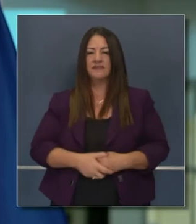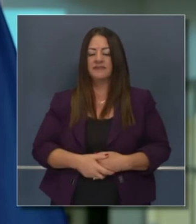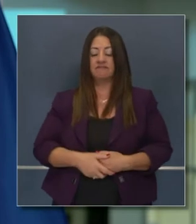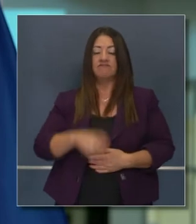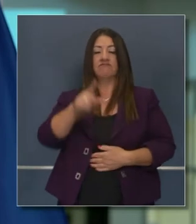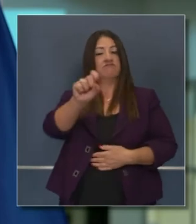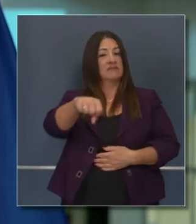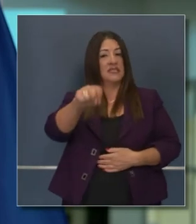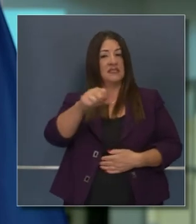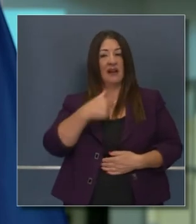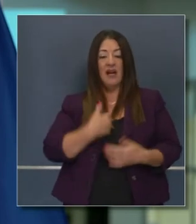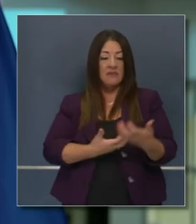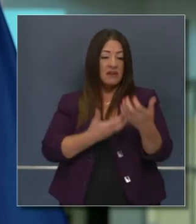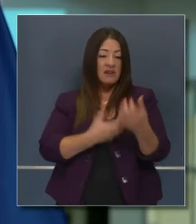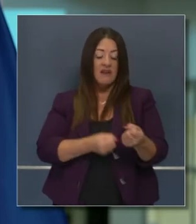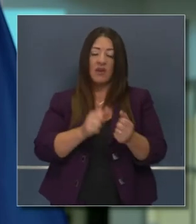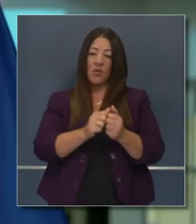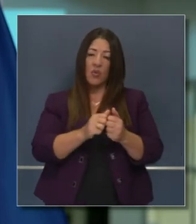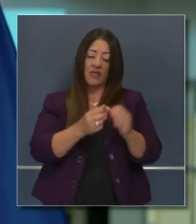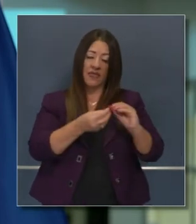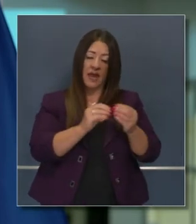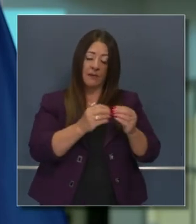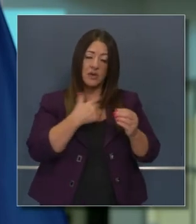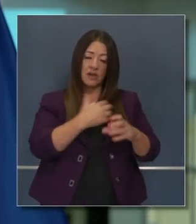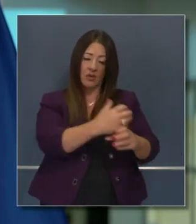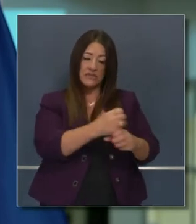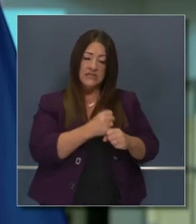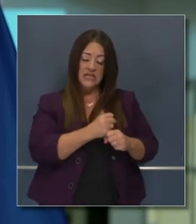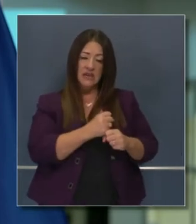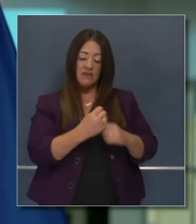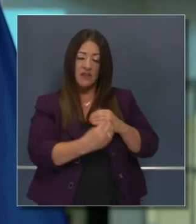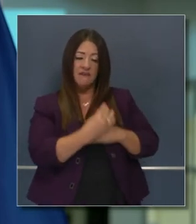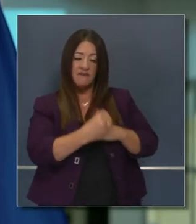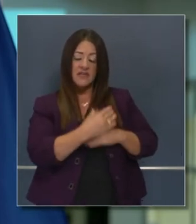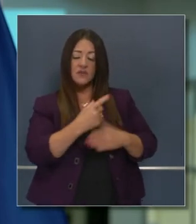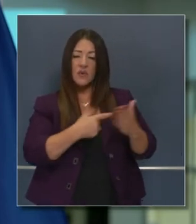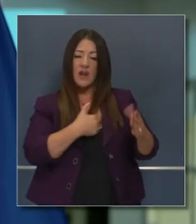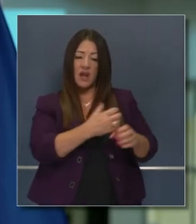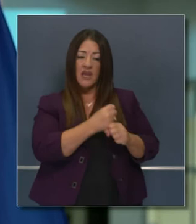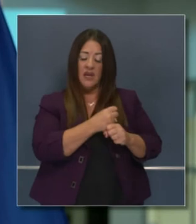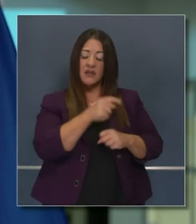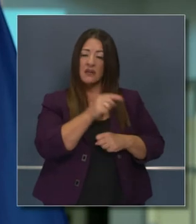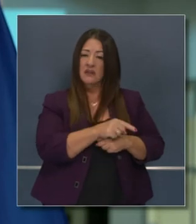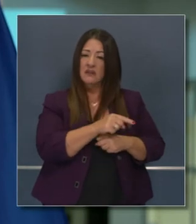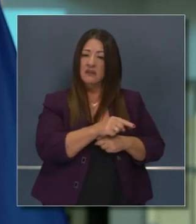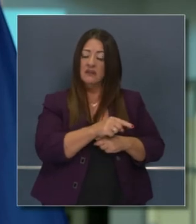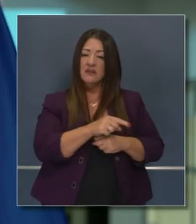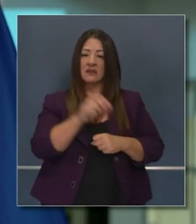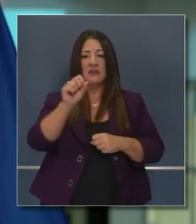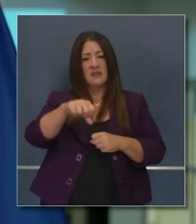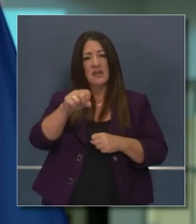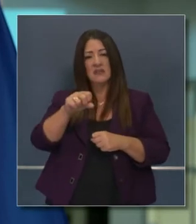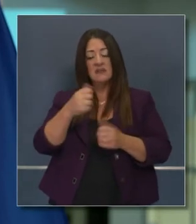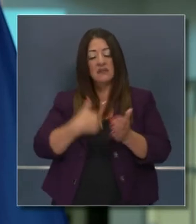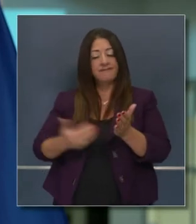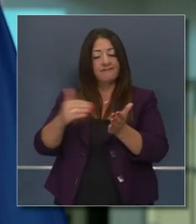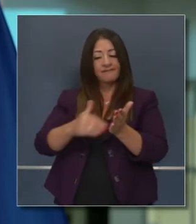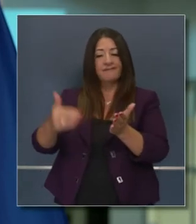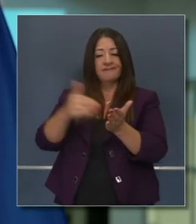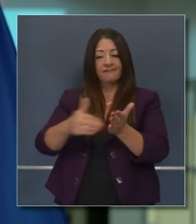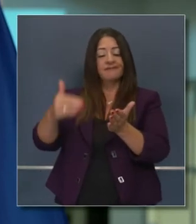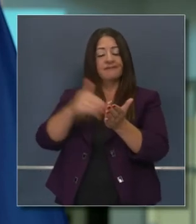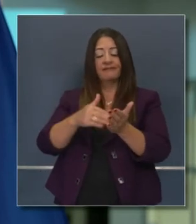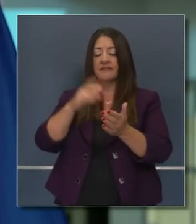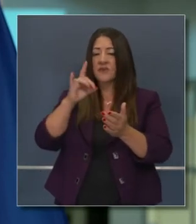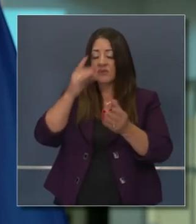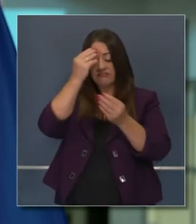La respuesta es absolutamente que estoy confiado en eso y absolutamente estoy seguro, con redundancia,